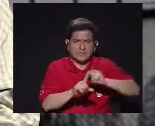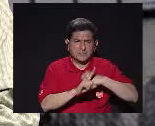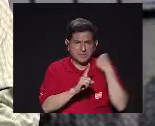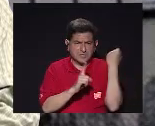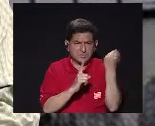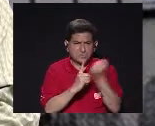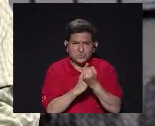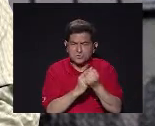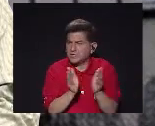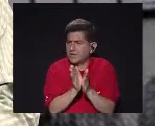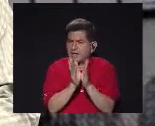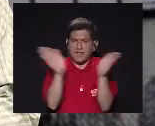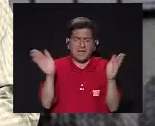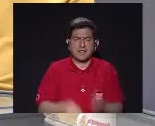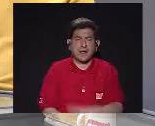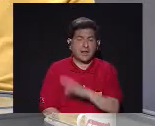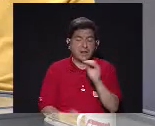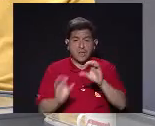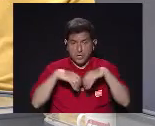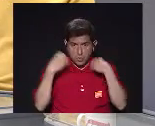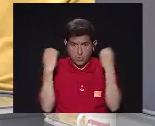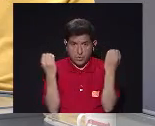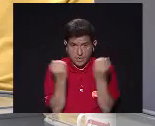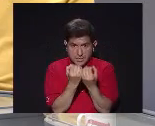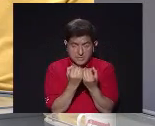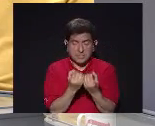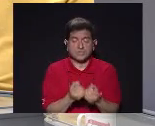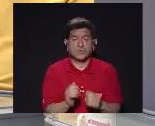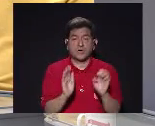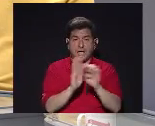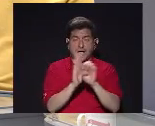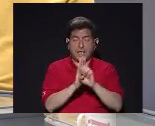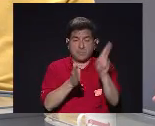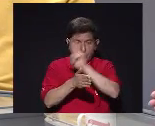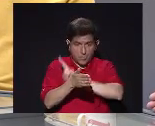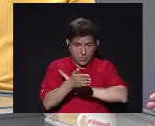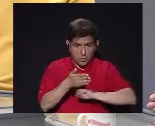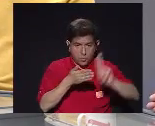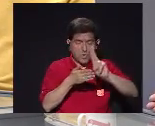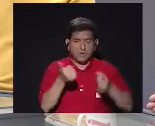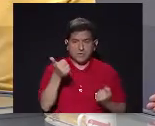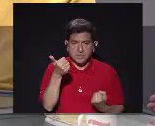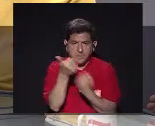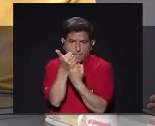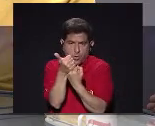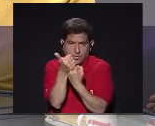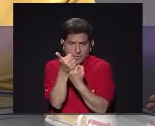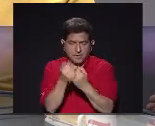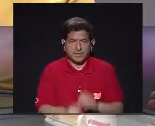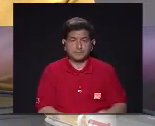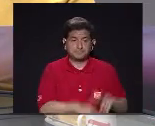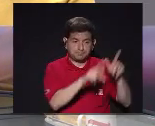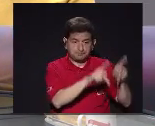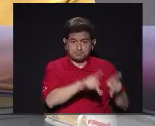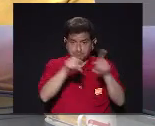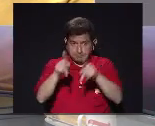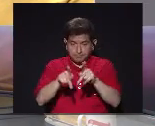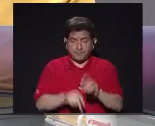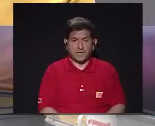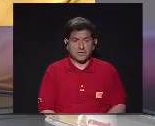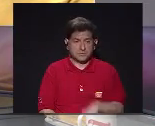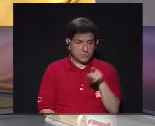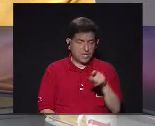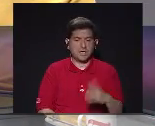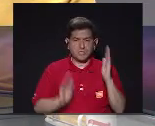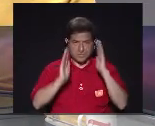importante Es que la sociedad civil Organizada A través de una universidad Que le da el apoyo A través